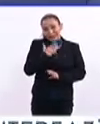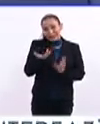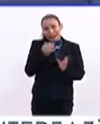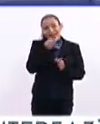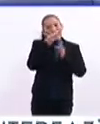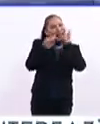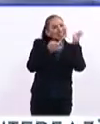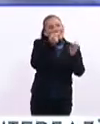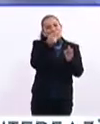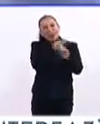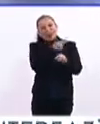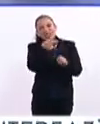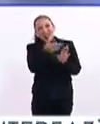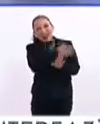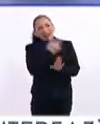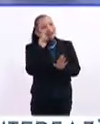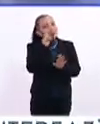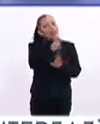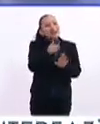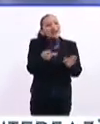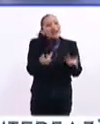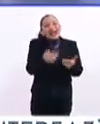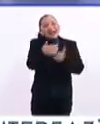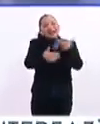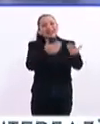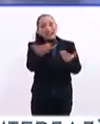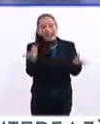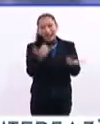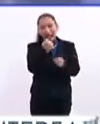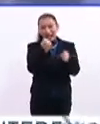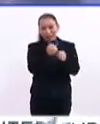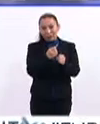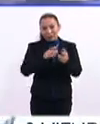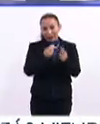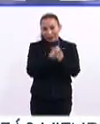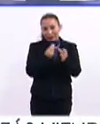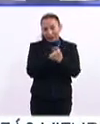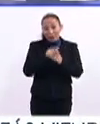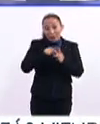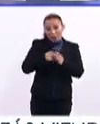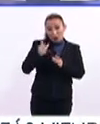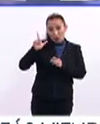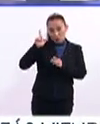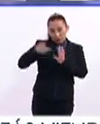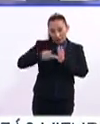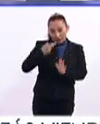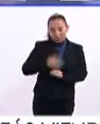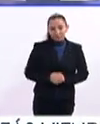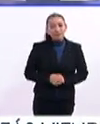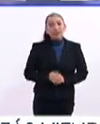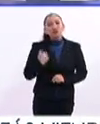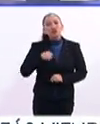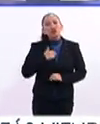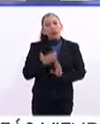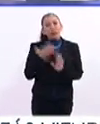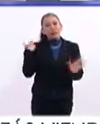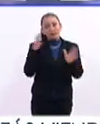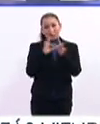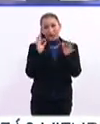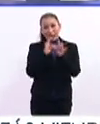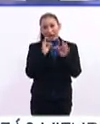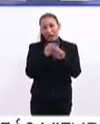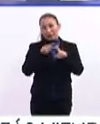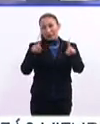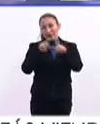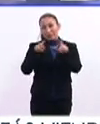informar al respecto y de darle seguimiento a esta parte del ciclo escolar que inició a partir del lunes. Y bueno, hemos estado platicando acerca de